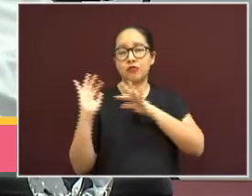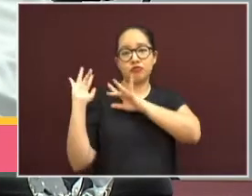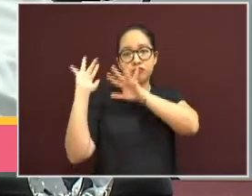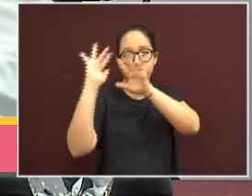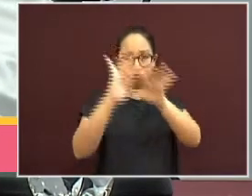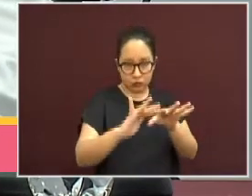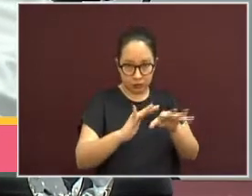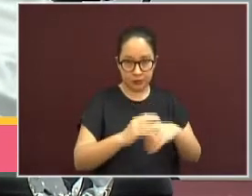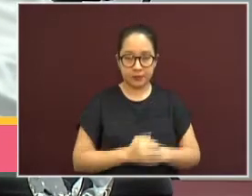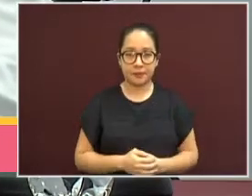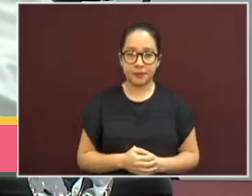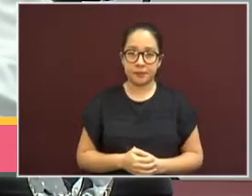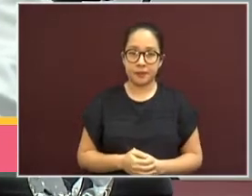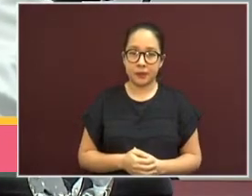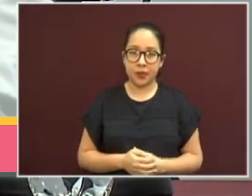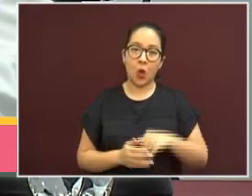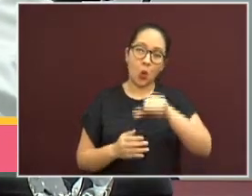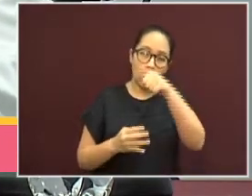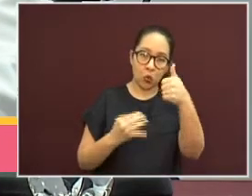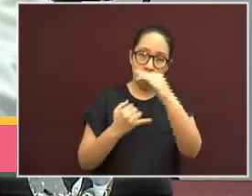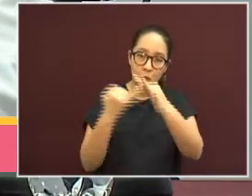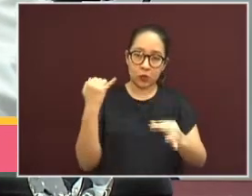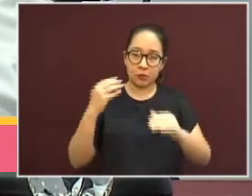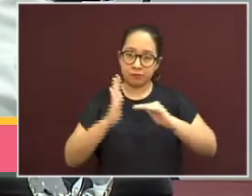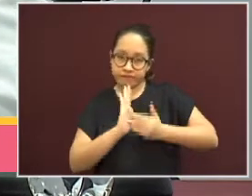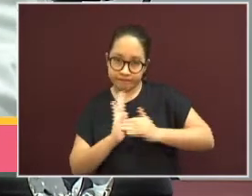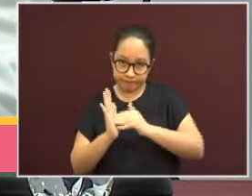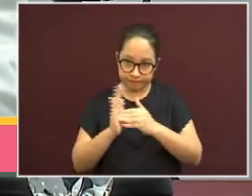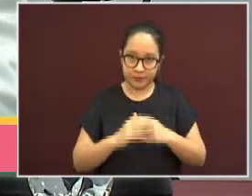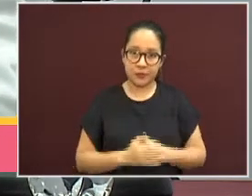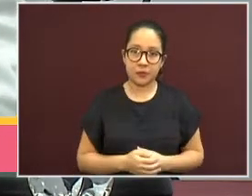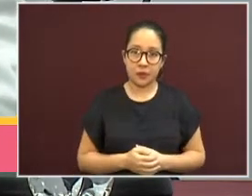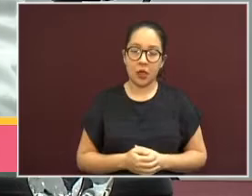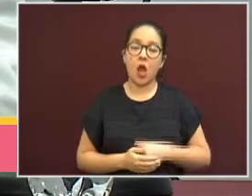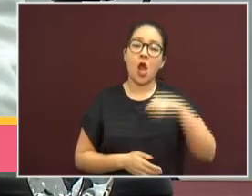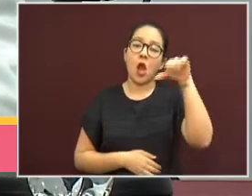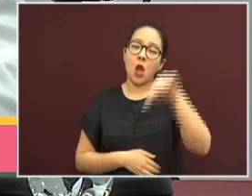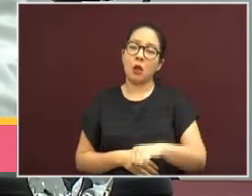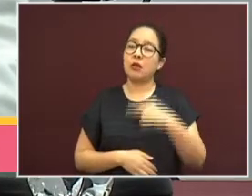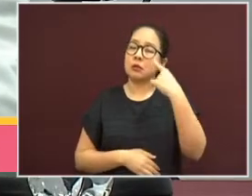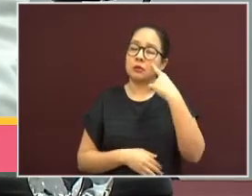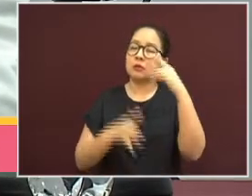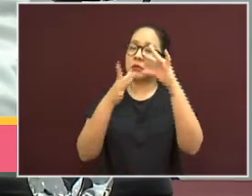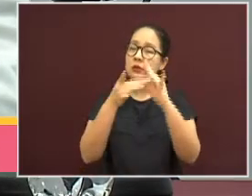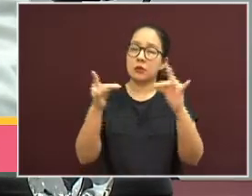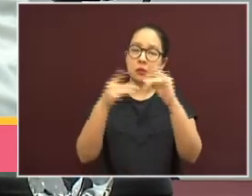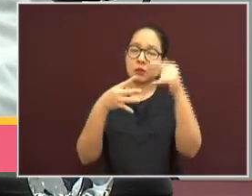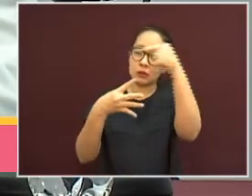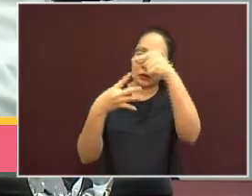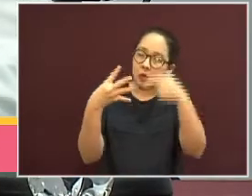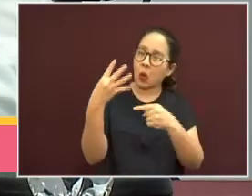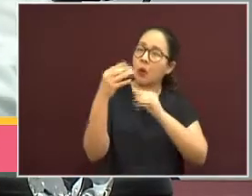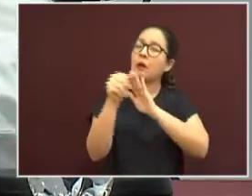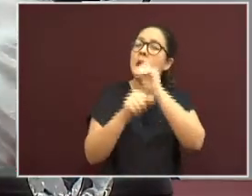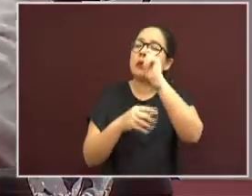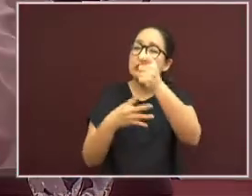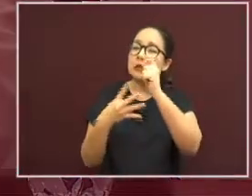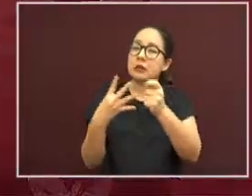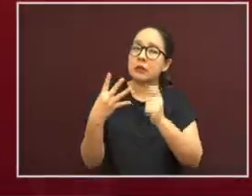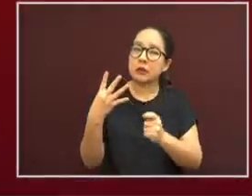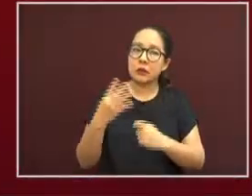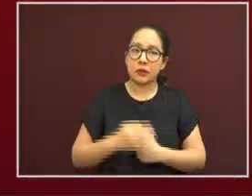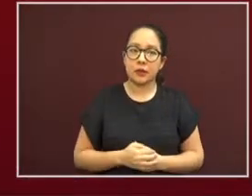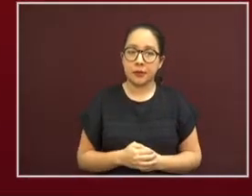les daré el semáforo para la reactivación económica y la capacidad a la que pueden operar. Miren,